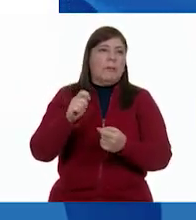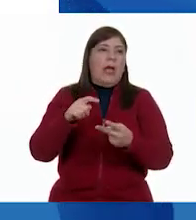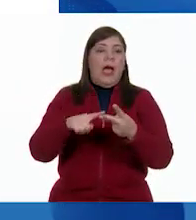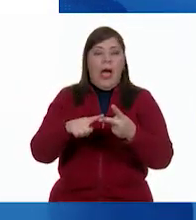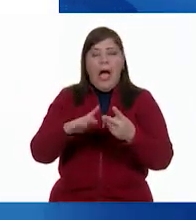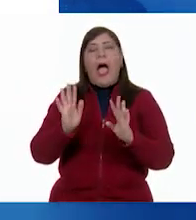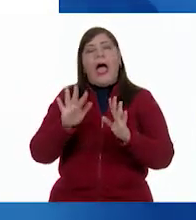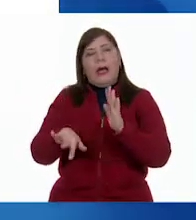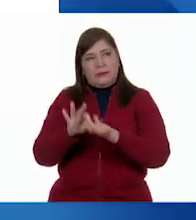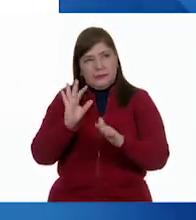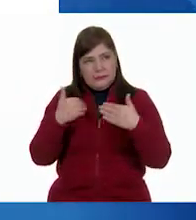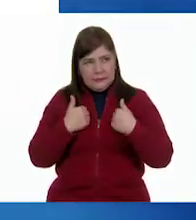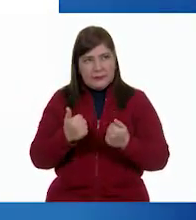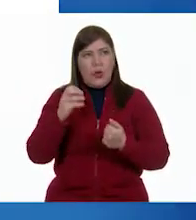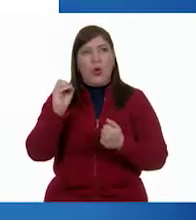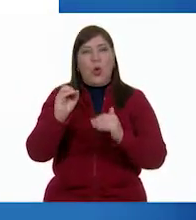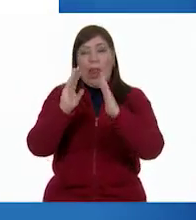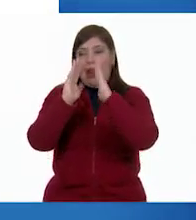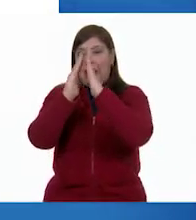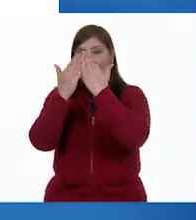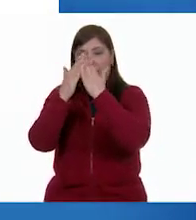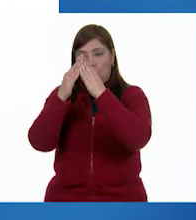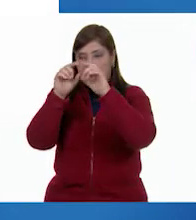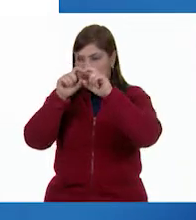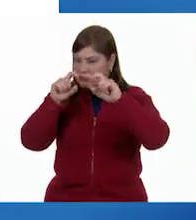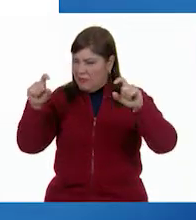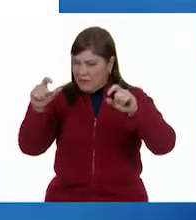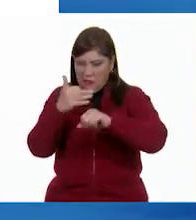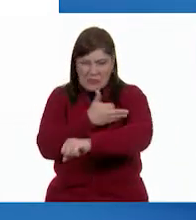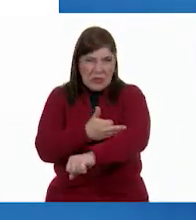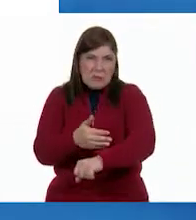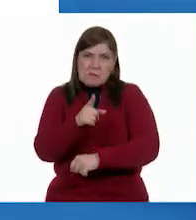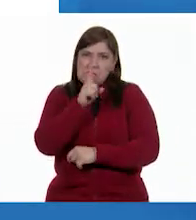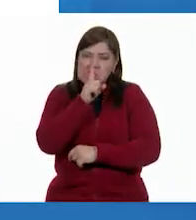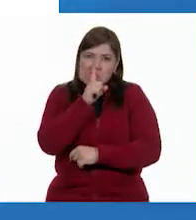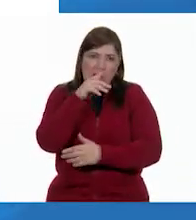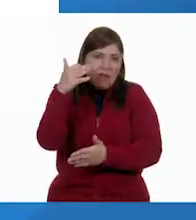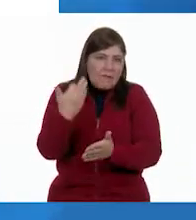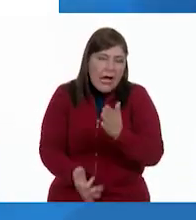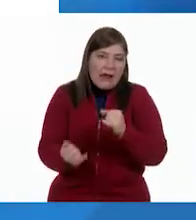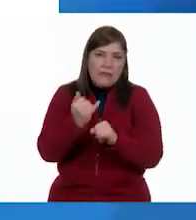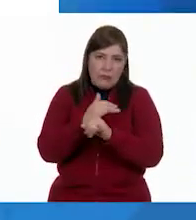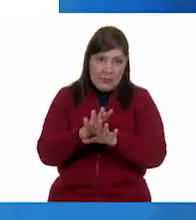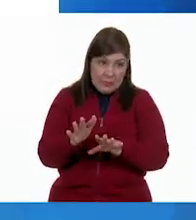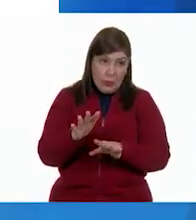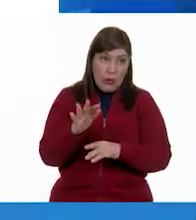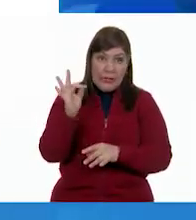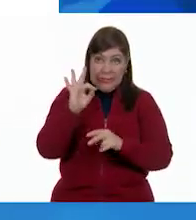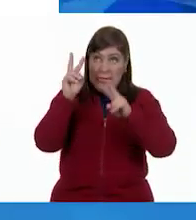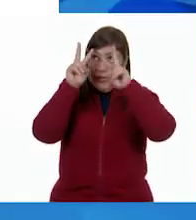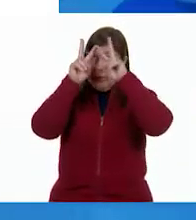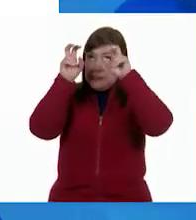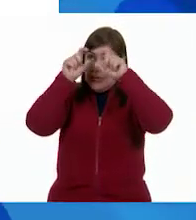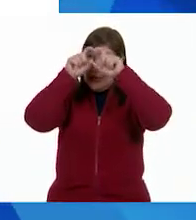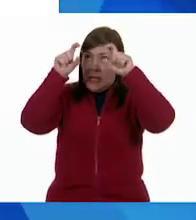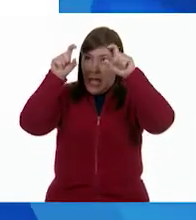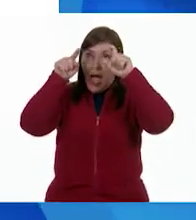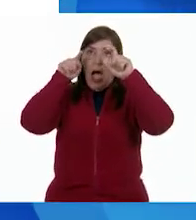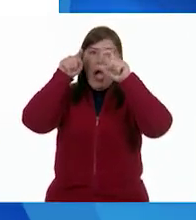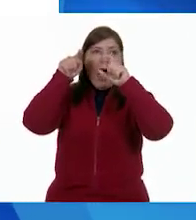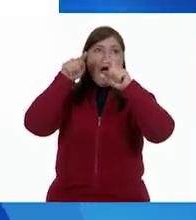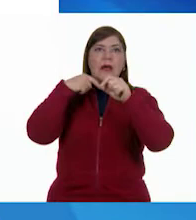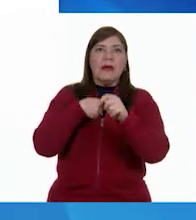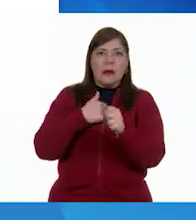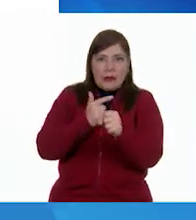¿Qué quiere decir eso? Con libros y las familias no se alcanza a observar muy bien. Pero cuando tenemos un título adecuado, podemos